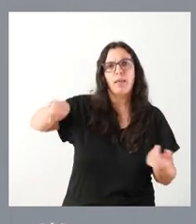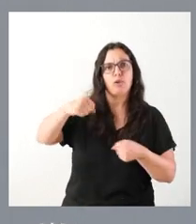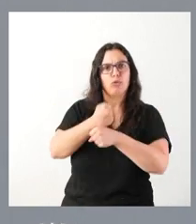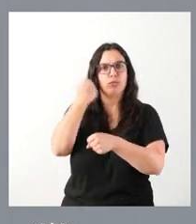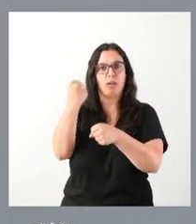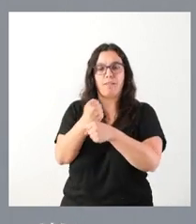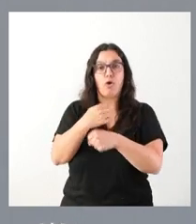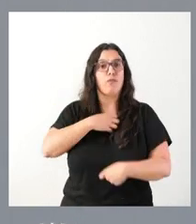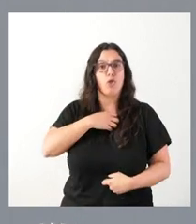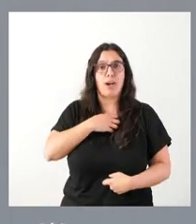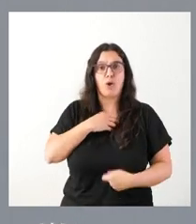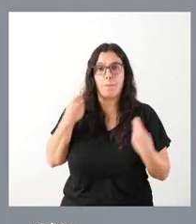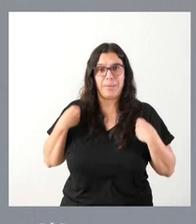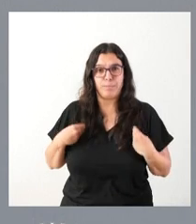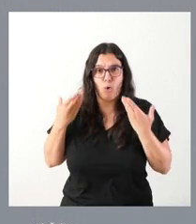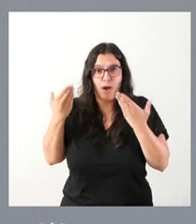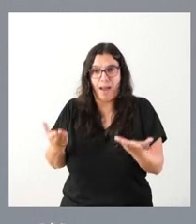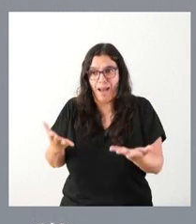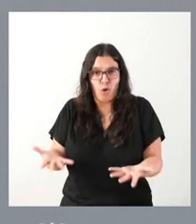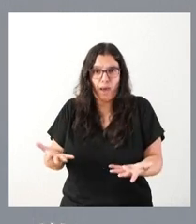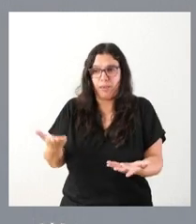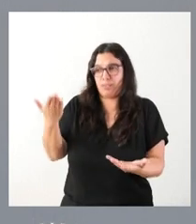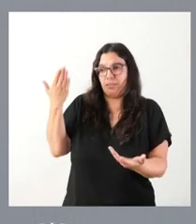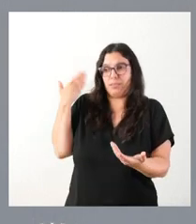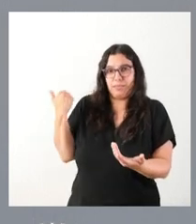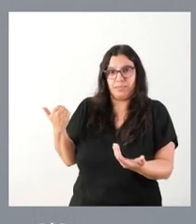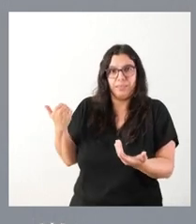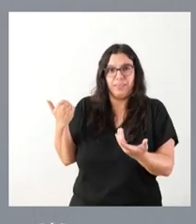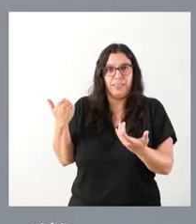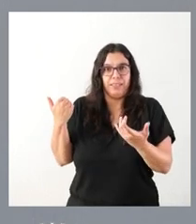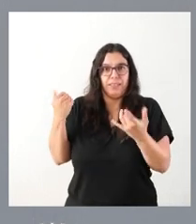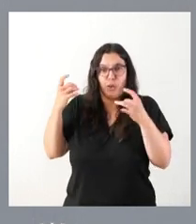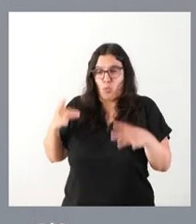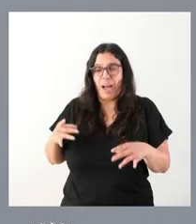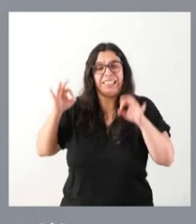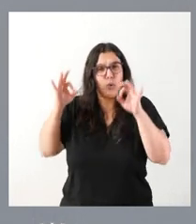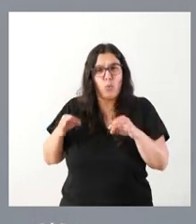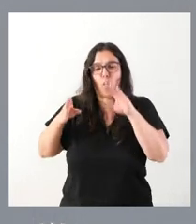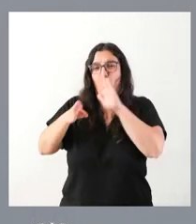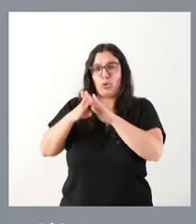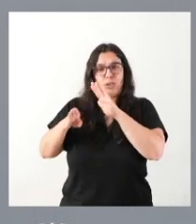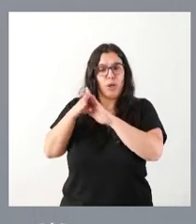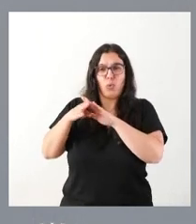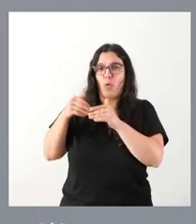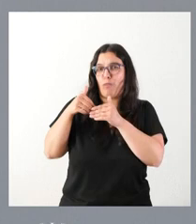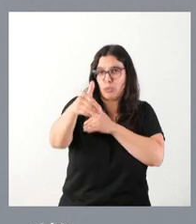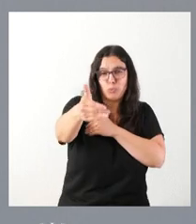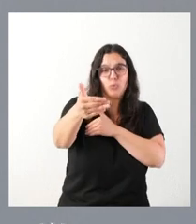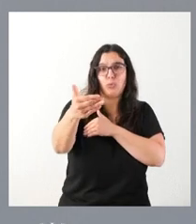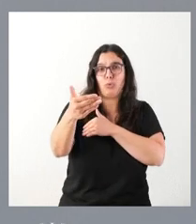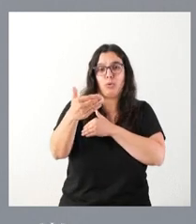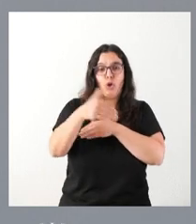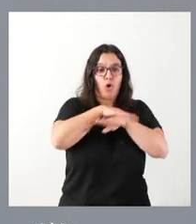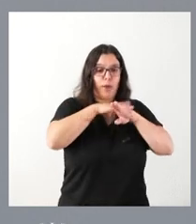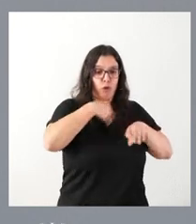los mismos empleados públicos que hay ahora, los que había antes y los que seguramente seguirán estando en el futuro cuando este Gobierno